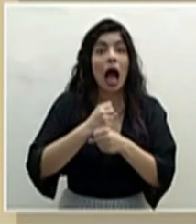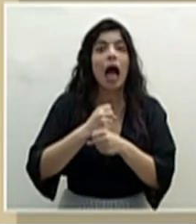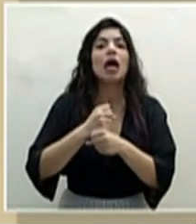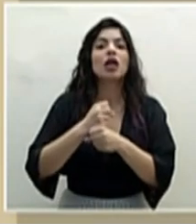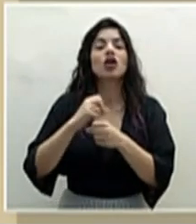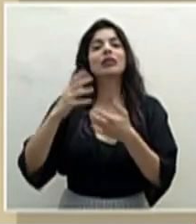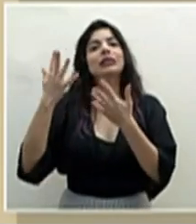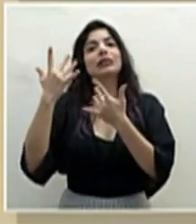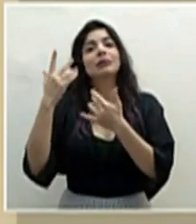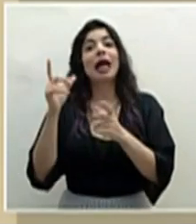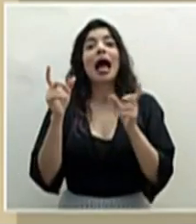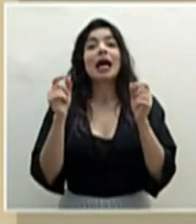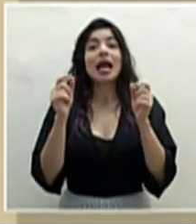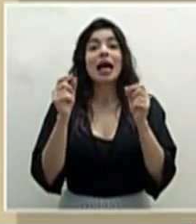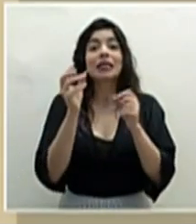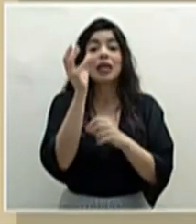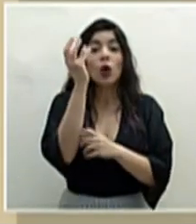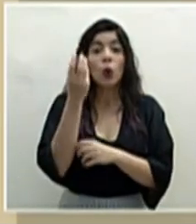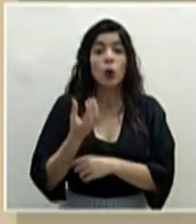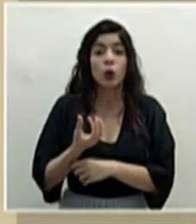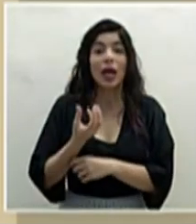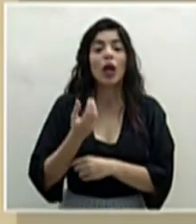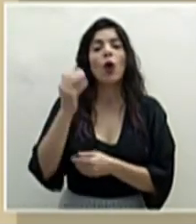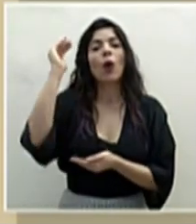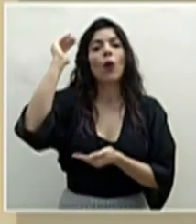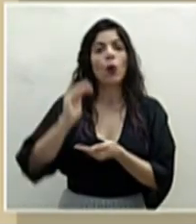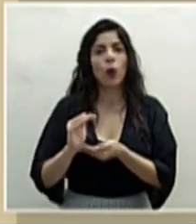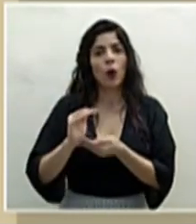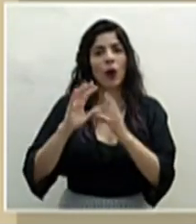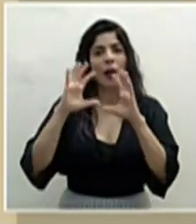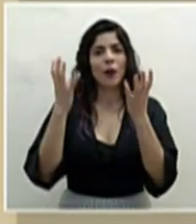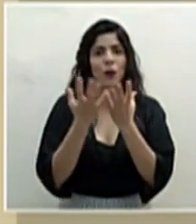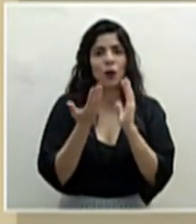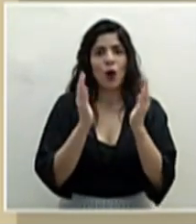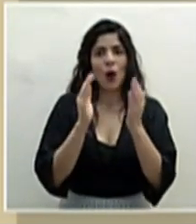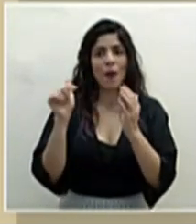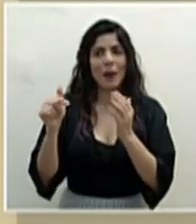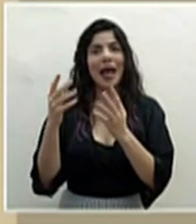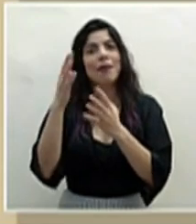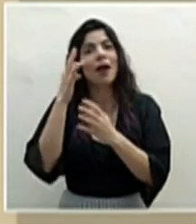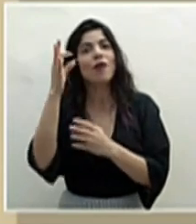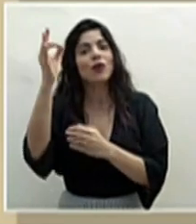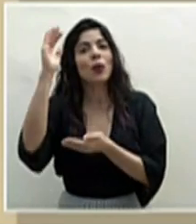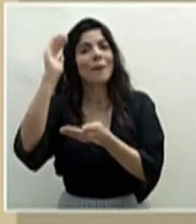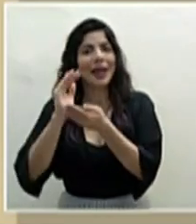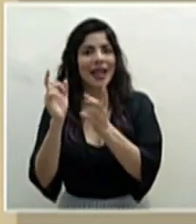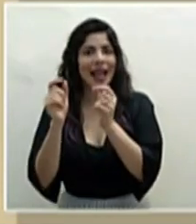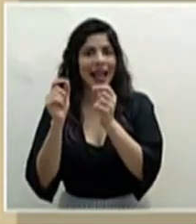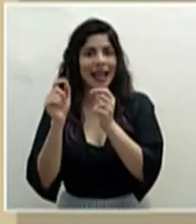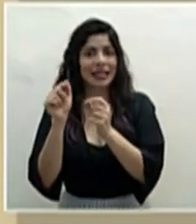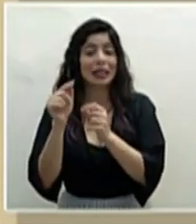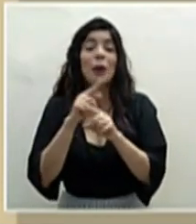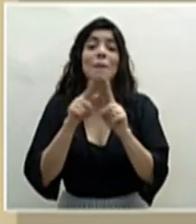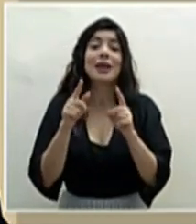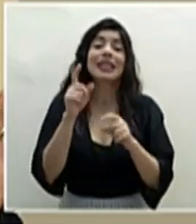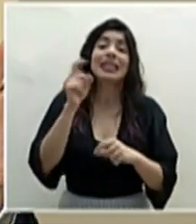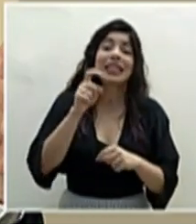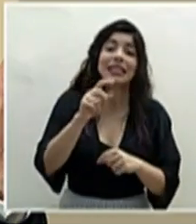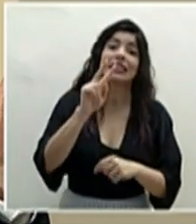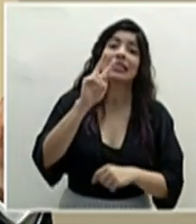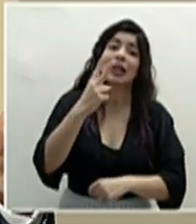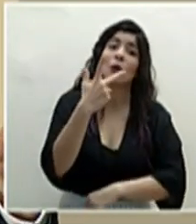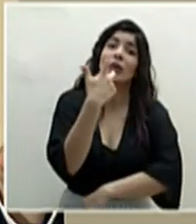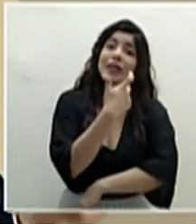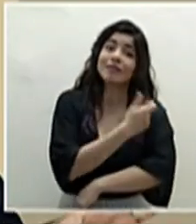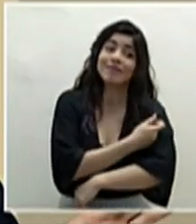incidencias de cáncer cervical en mujeres más bajas del mundo. Pero procuremos asegurar esa segunda dosis para